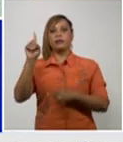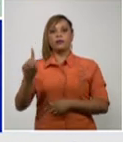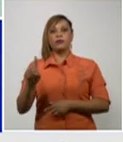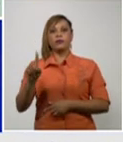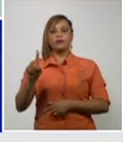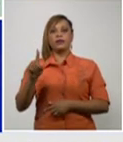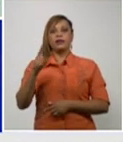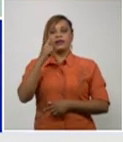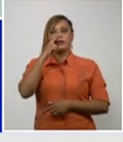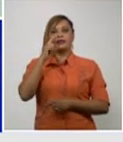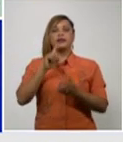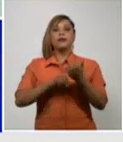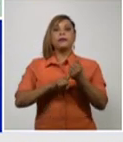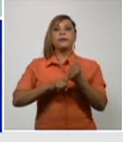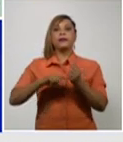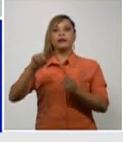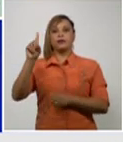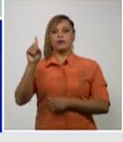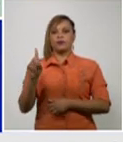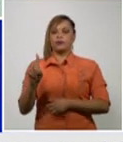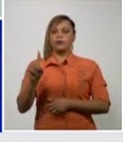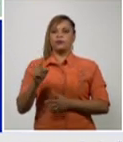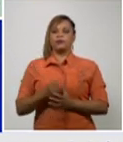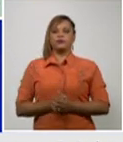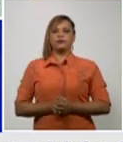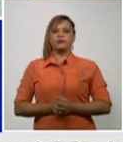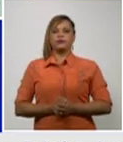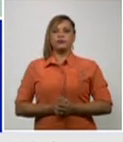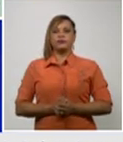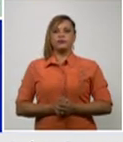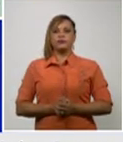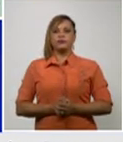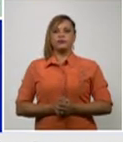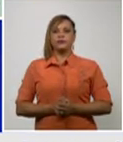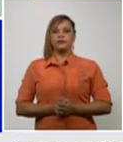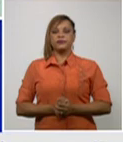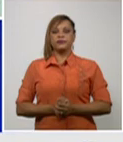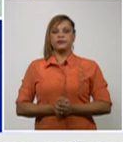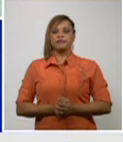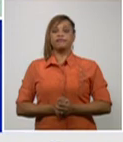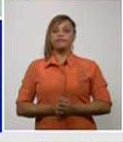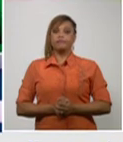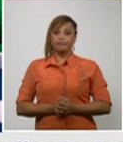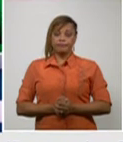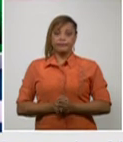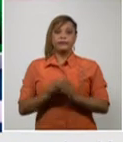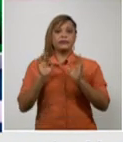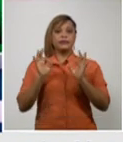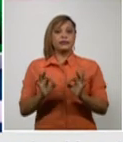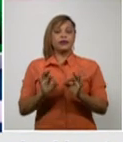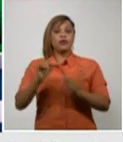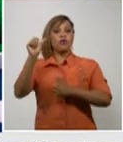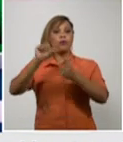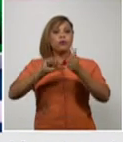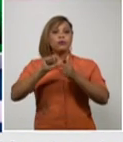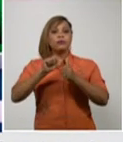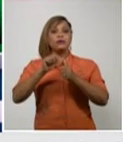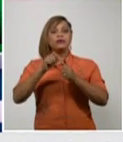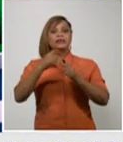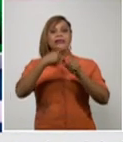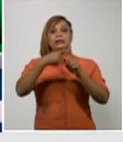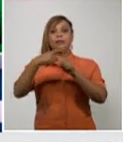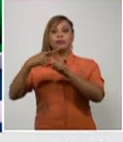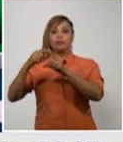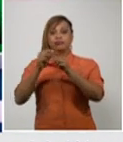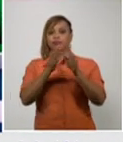Niceto Pérez con un caso confirmado cada uno este es el comportamiento y la distribución de